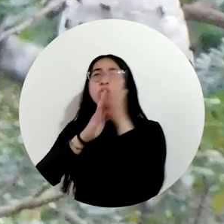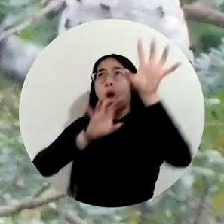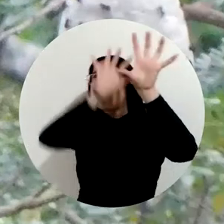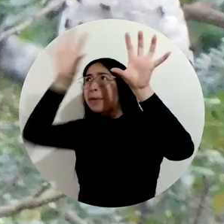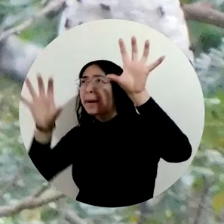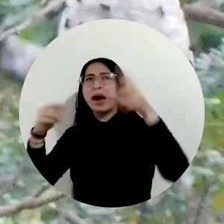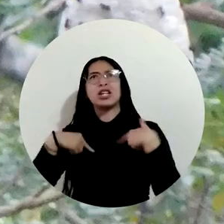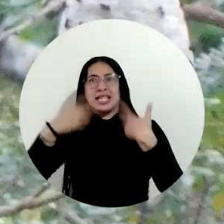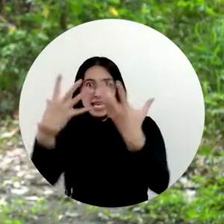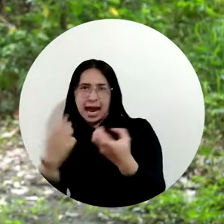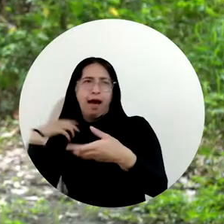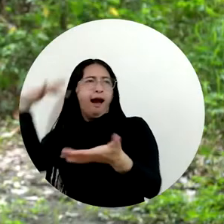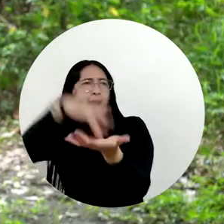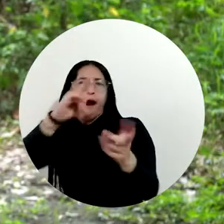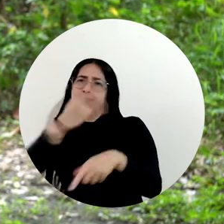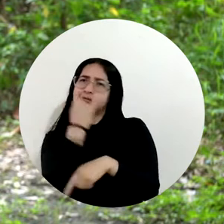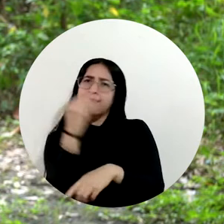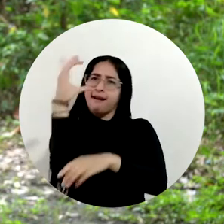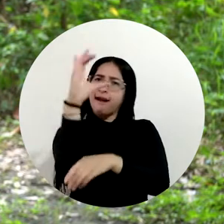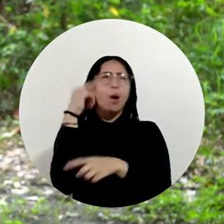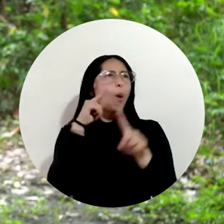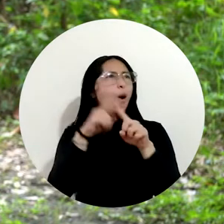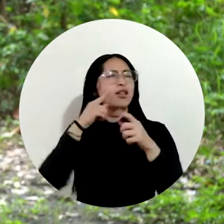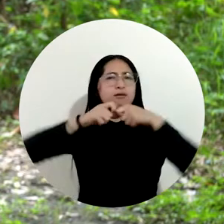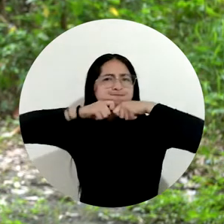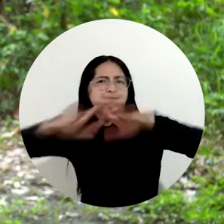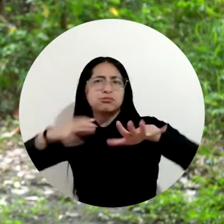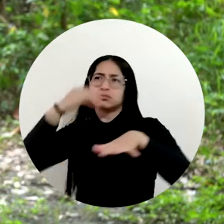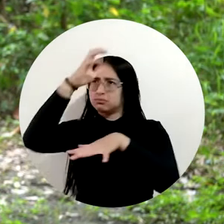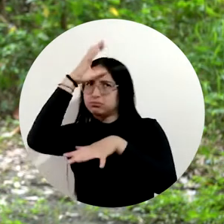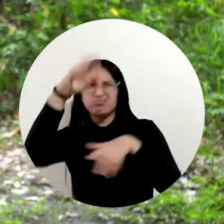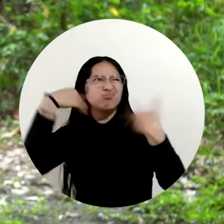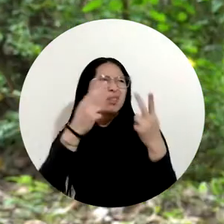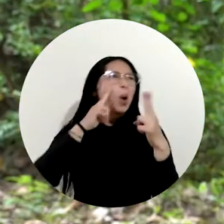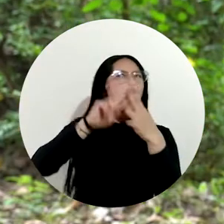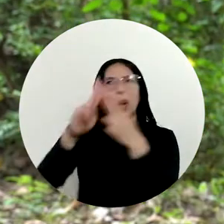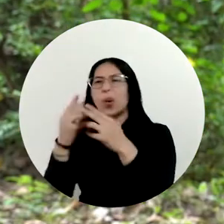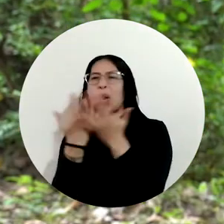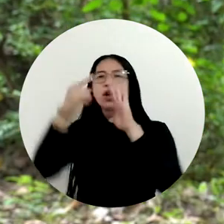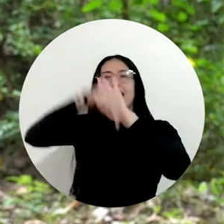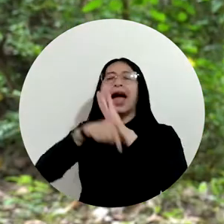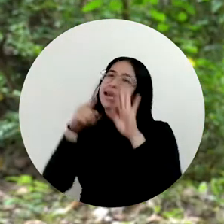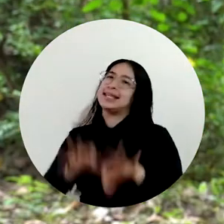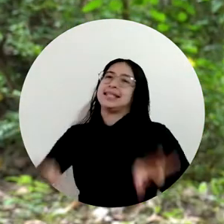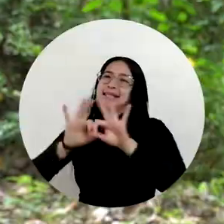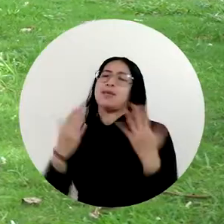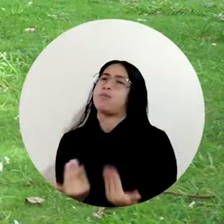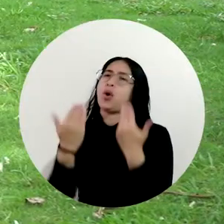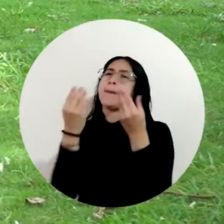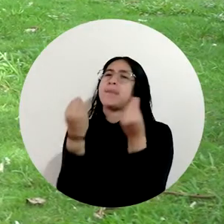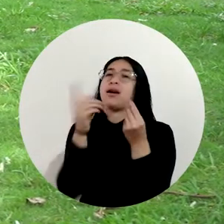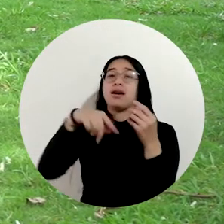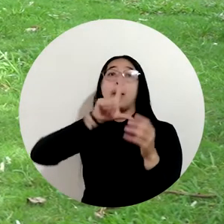venir a contar todas estas especies. La divulgación de la ciencia y la generación del conocimiento es bastante importante para desarrollar espacios que permitan